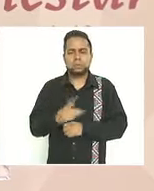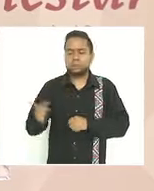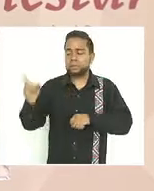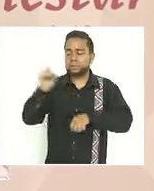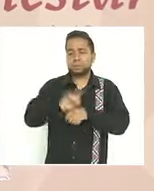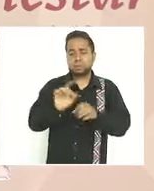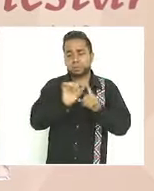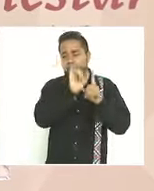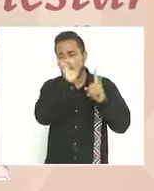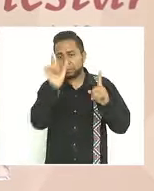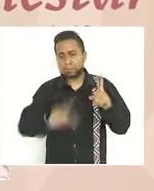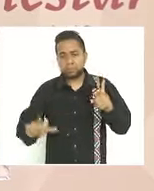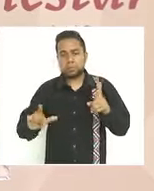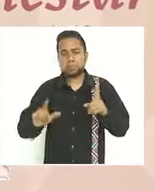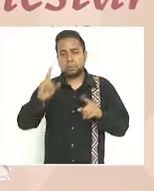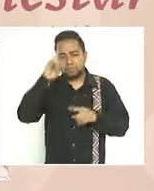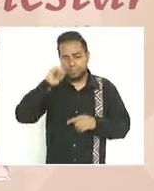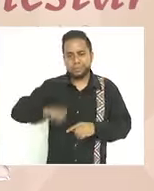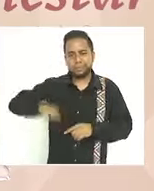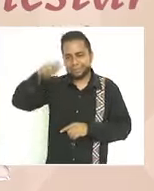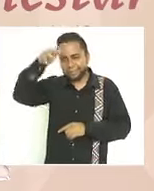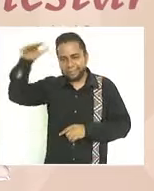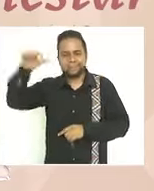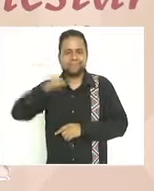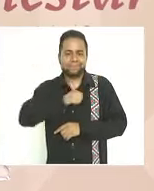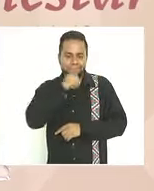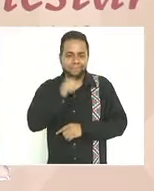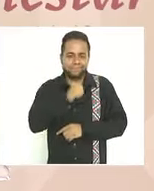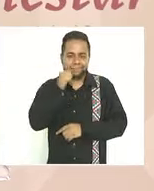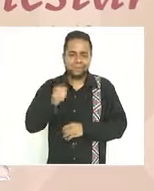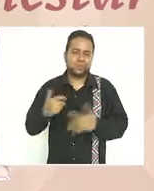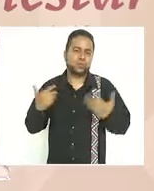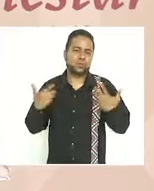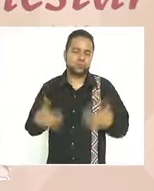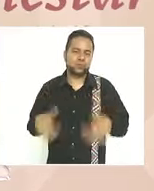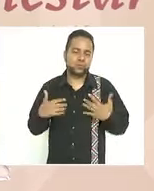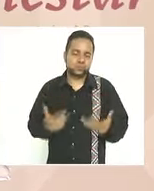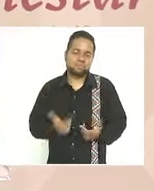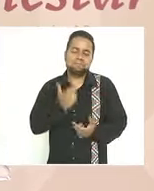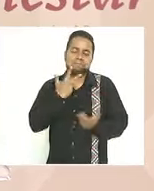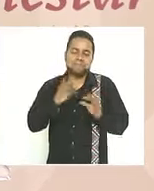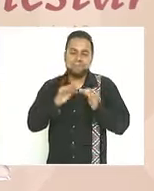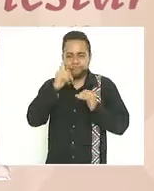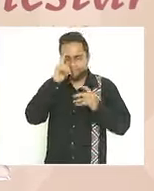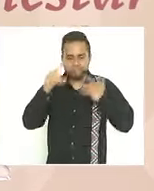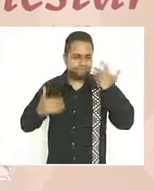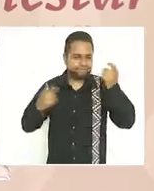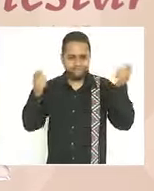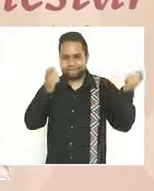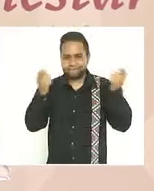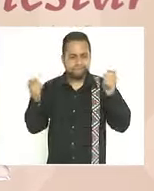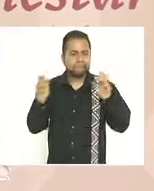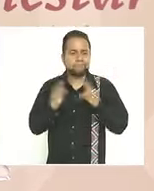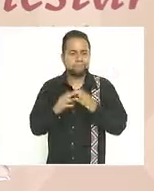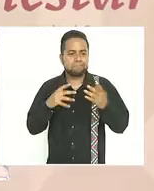nacional de nuestros adultos mayores que mejor manera de festejarlos que demostrar lo que apenas